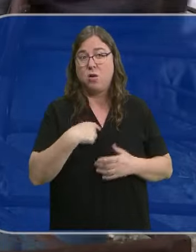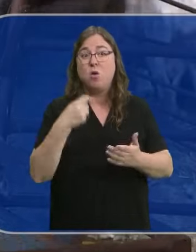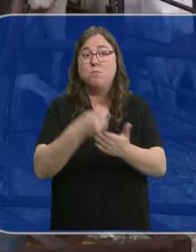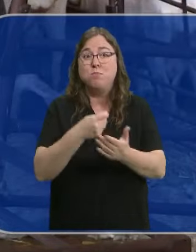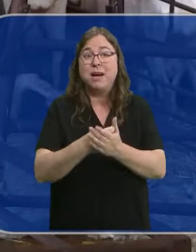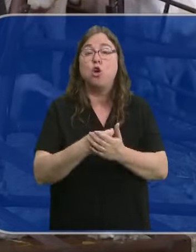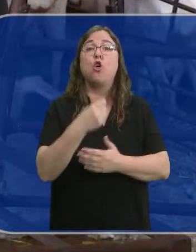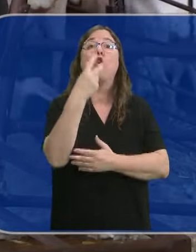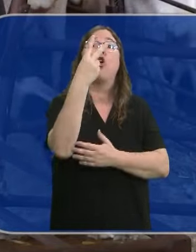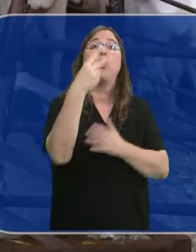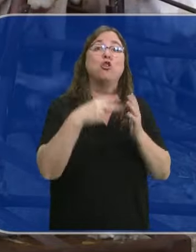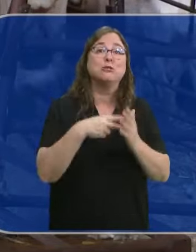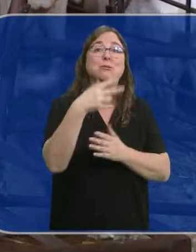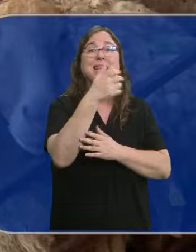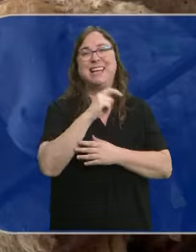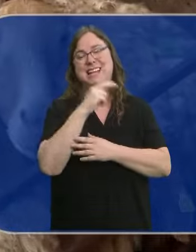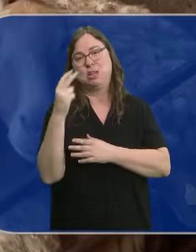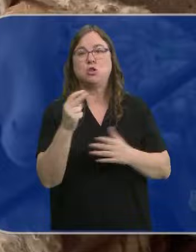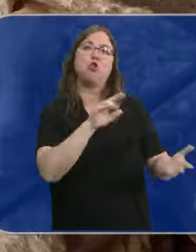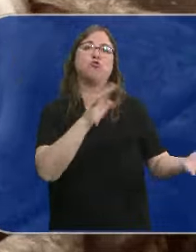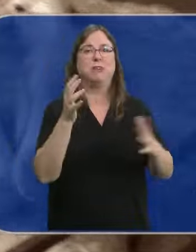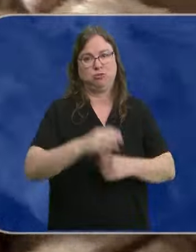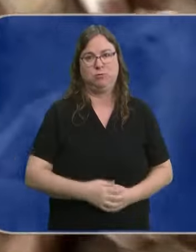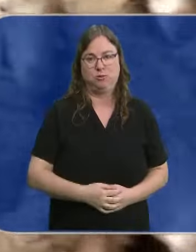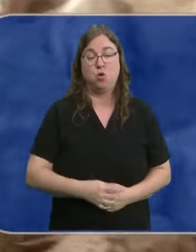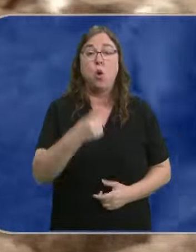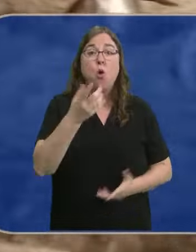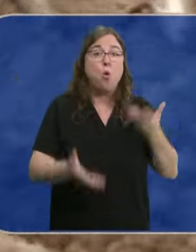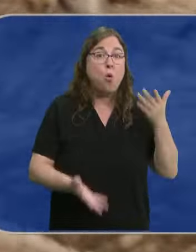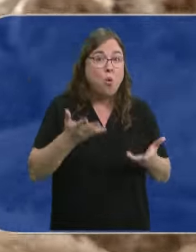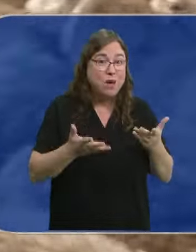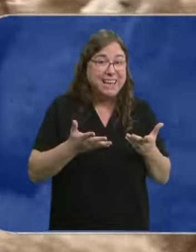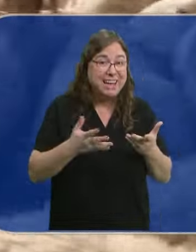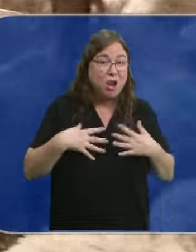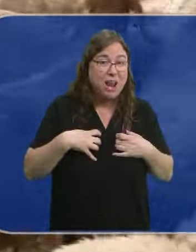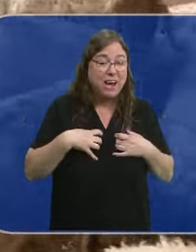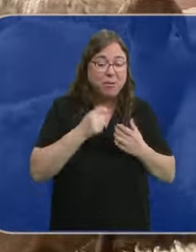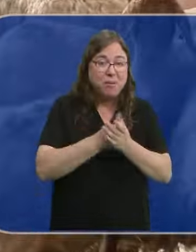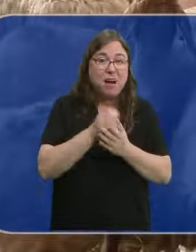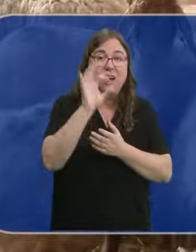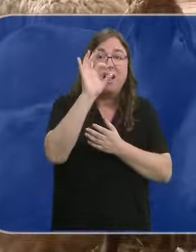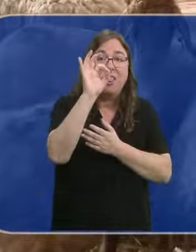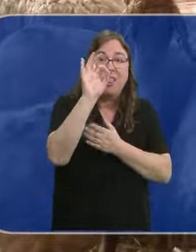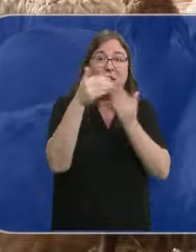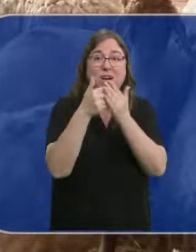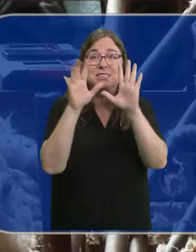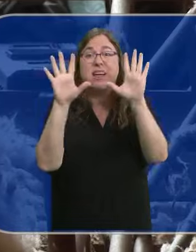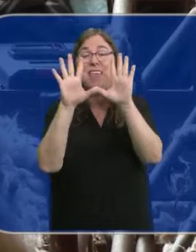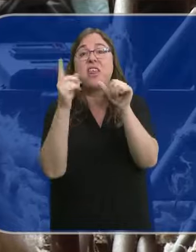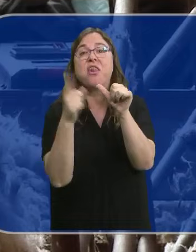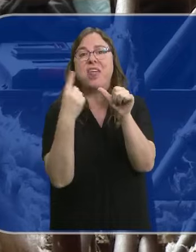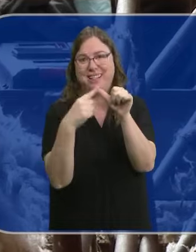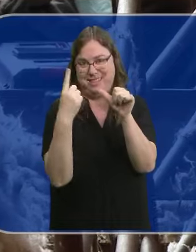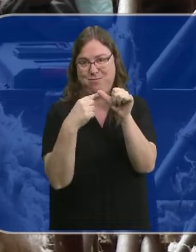cuesta 2.500 euros, más o menos. El kilo de lana se sitúa entre los 0 y los 10 céntimos, consecuencia directa de la poca